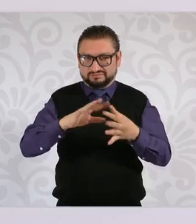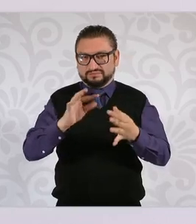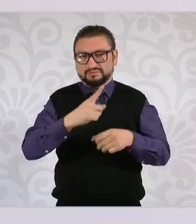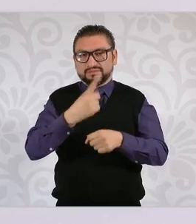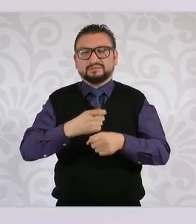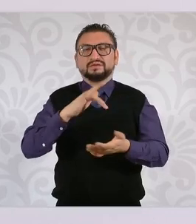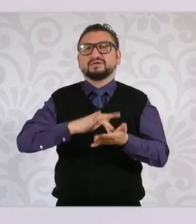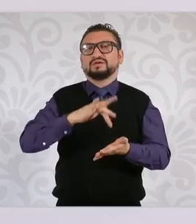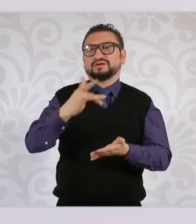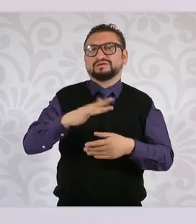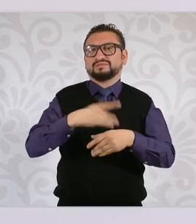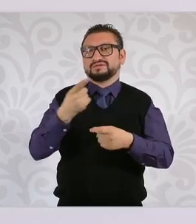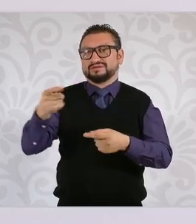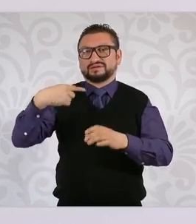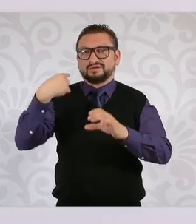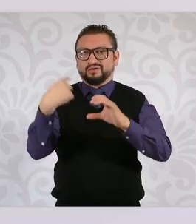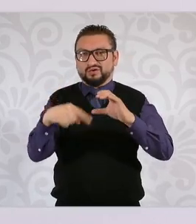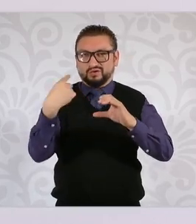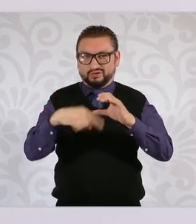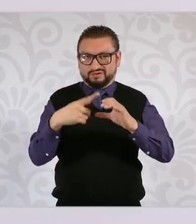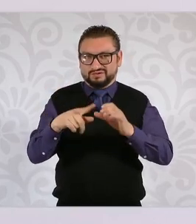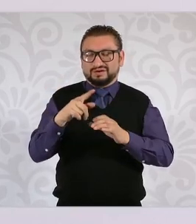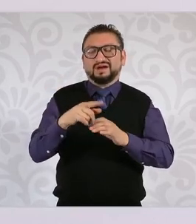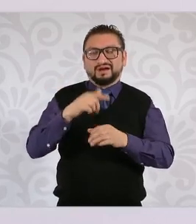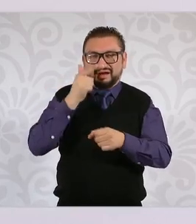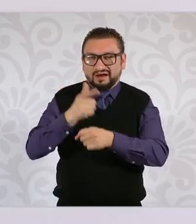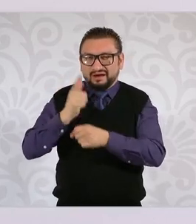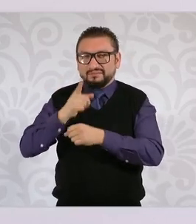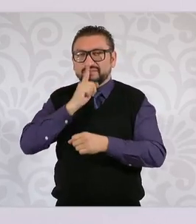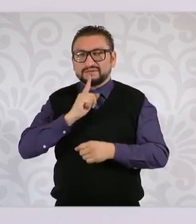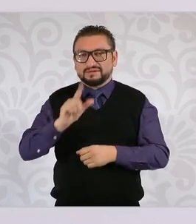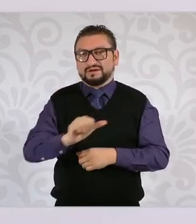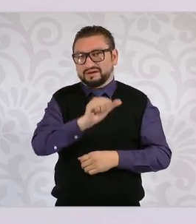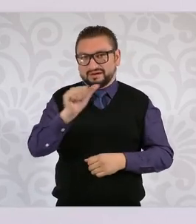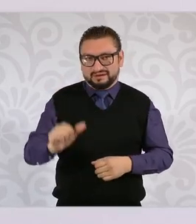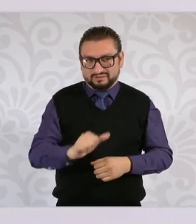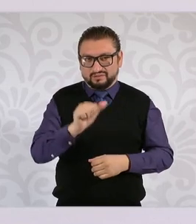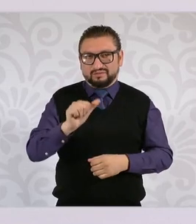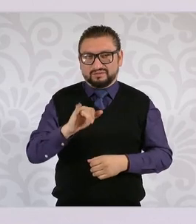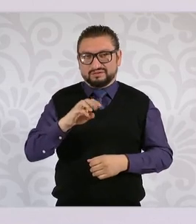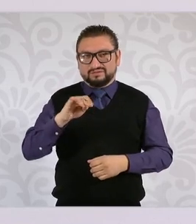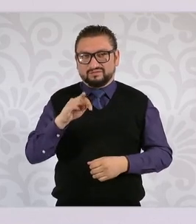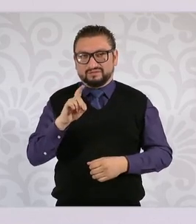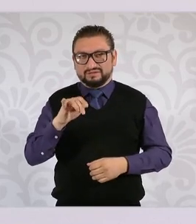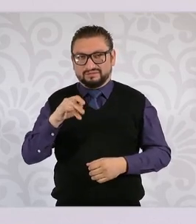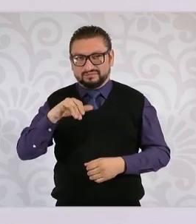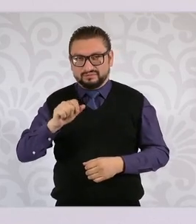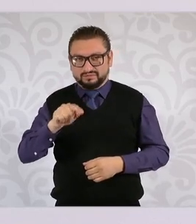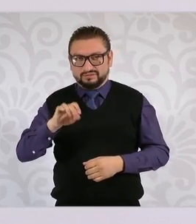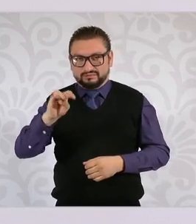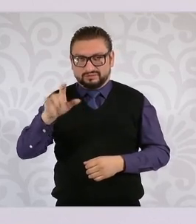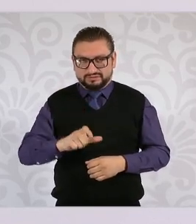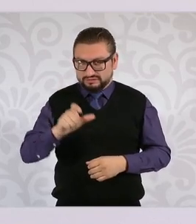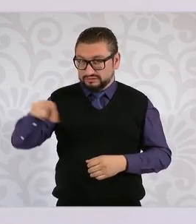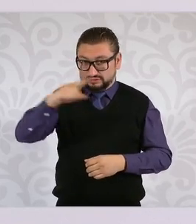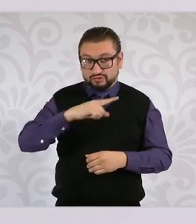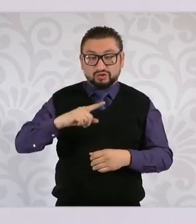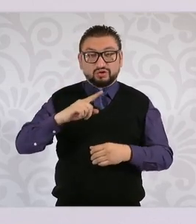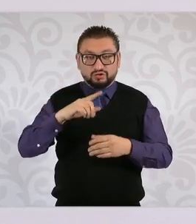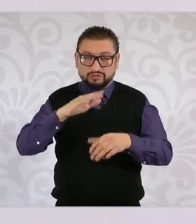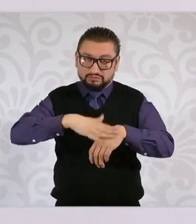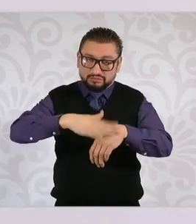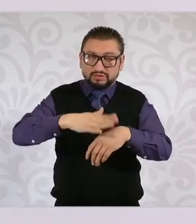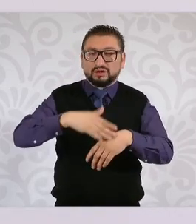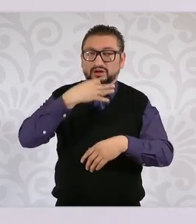y los ciudadanos que enviaron al correo electrónico detector de mentiras arroba infodemia.mx sus consultas sobre